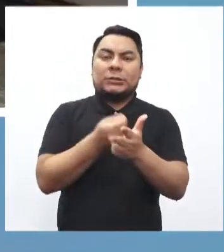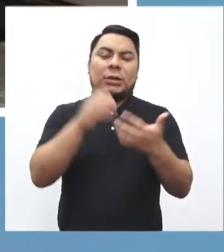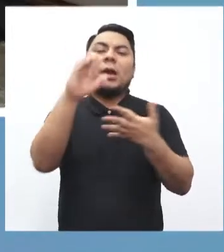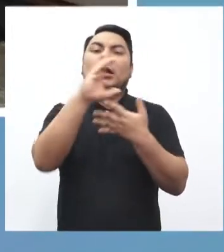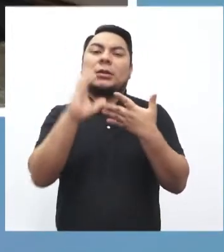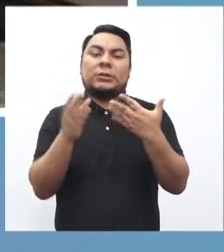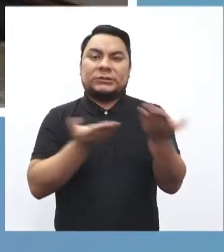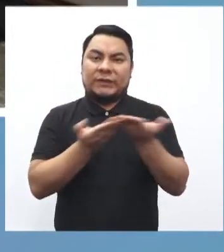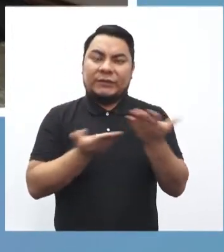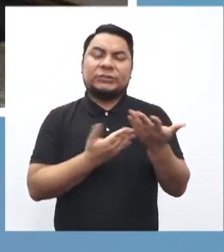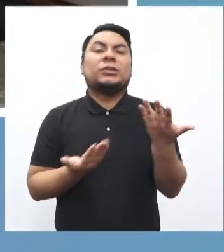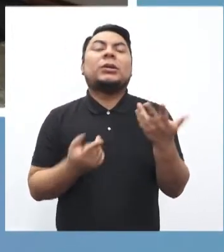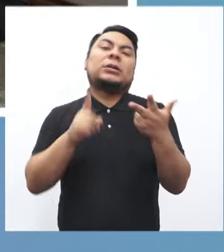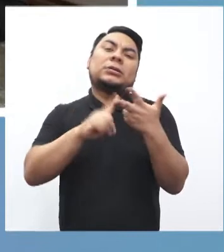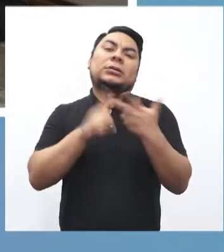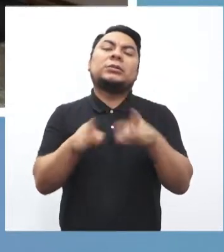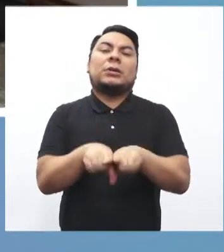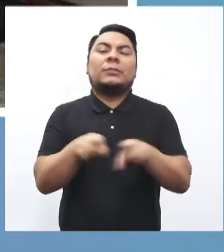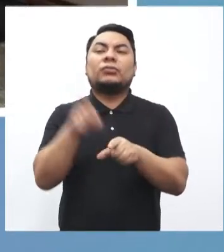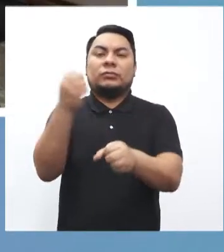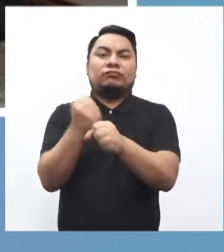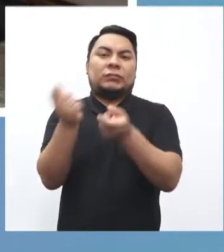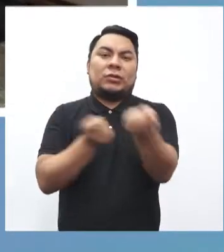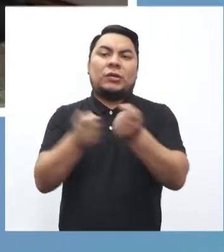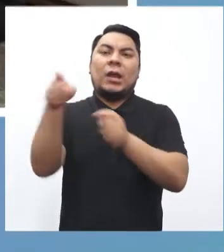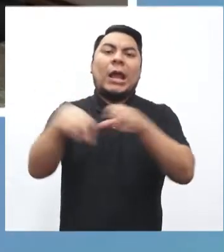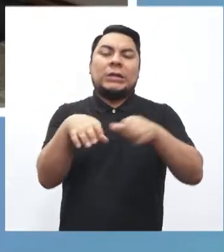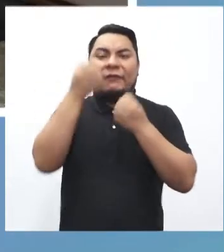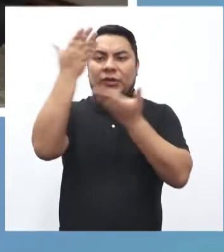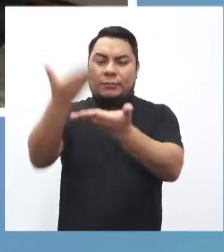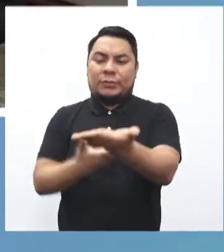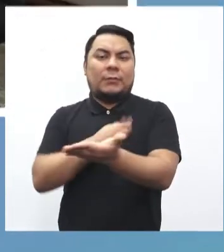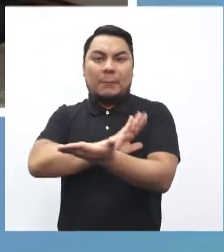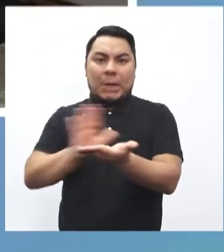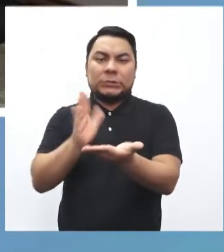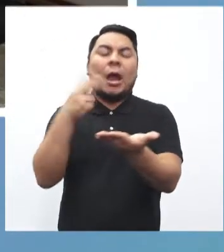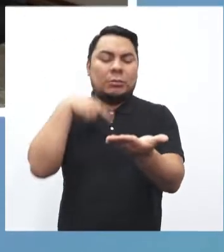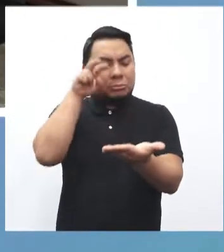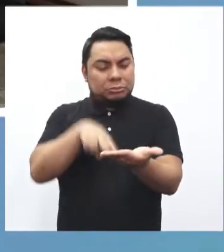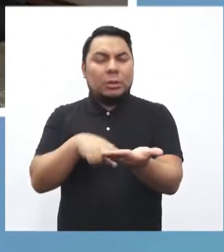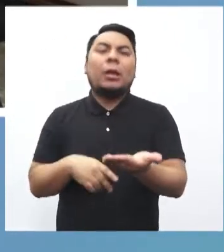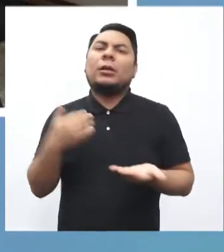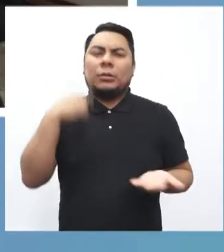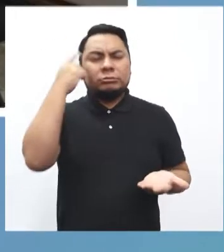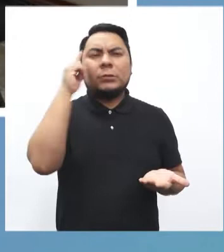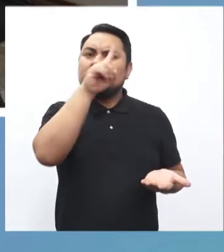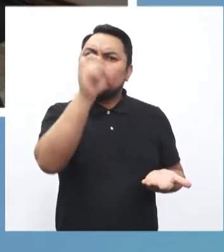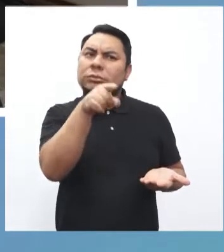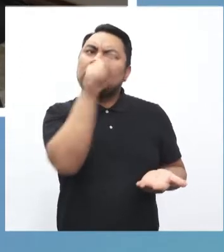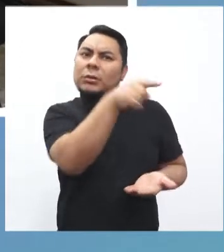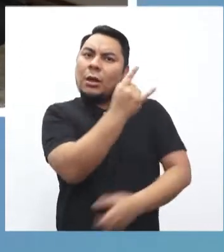características del servicio que brindan y la función administrativa que ellos ejercen. Entonces, podríamos preguntarnos, ¿las